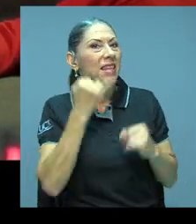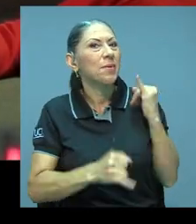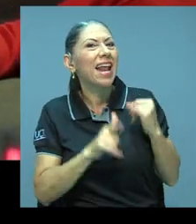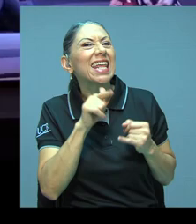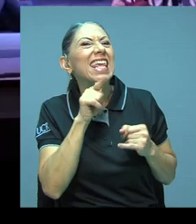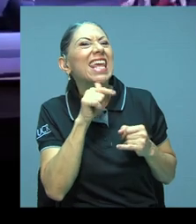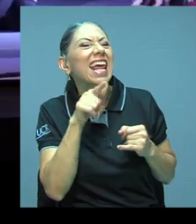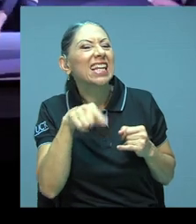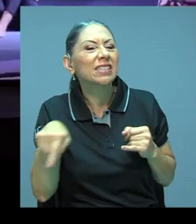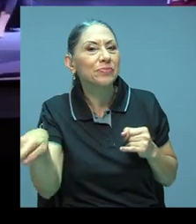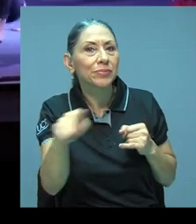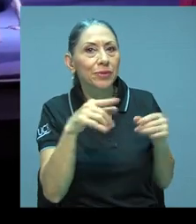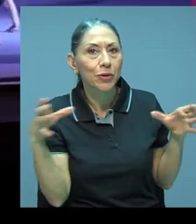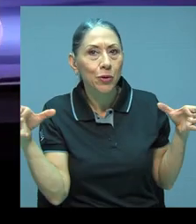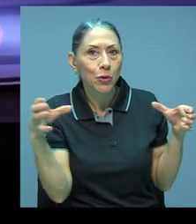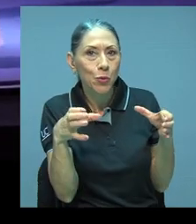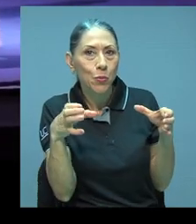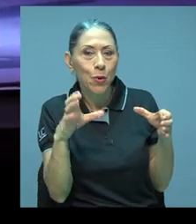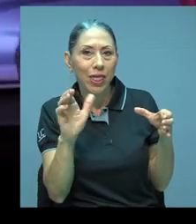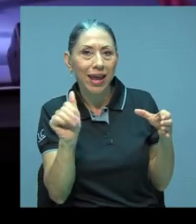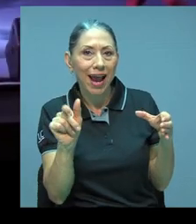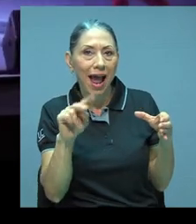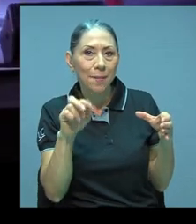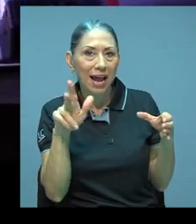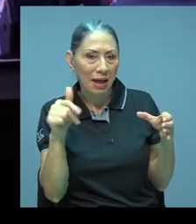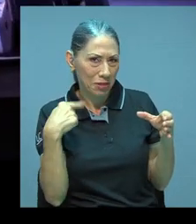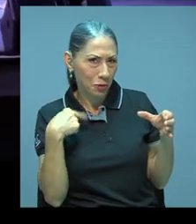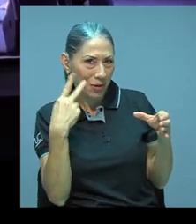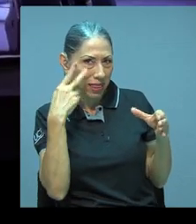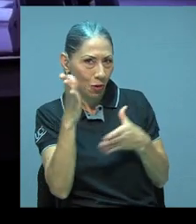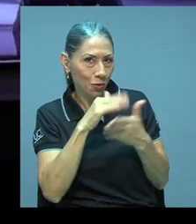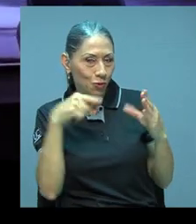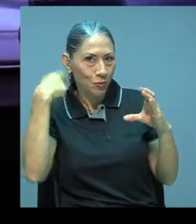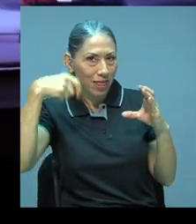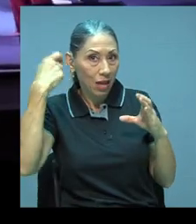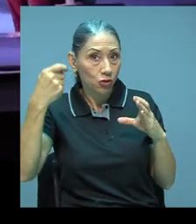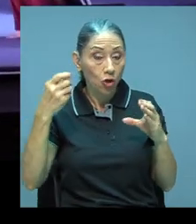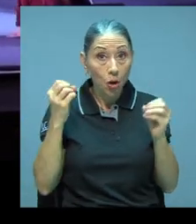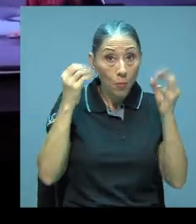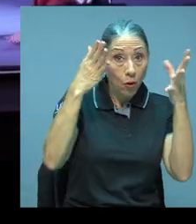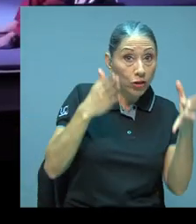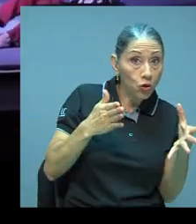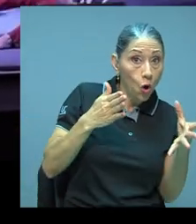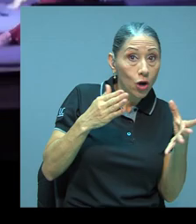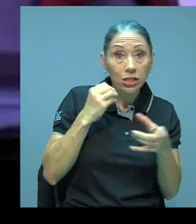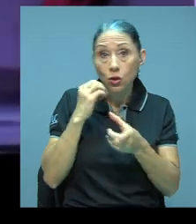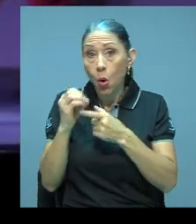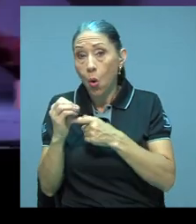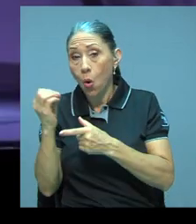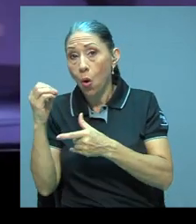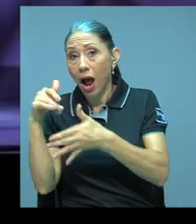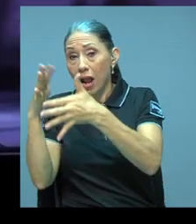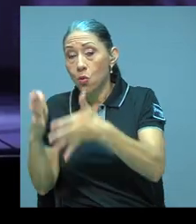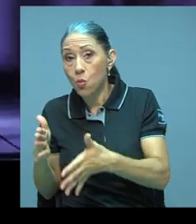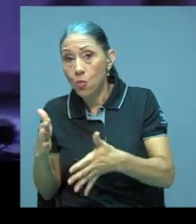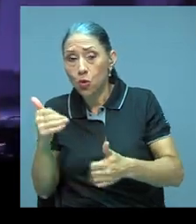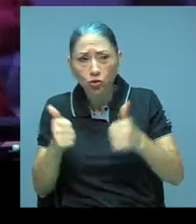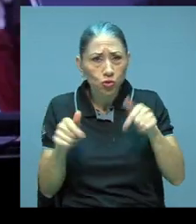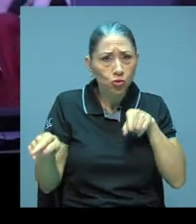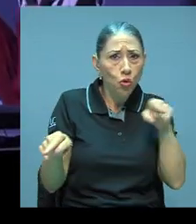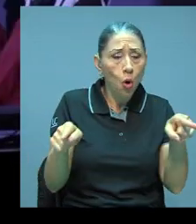grupo ya, el grupo de cámara? Yo estuve viendo algunos videos de ustedes, profesores, únicamente alumnos, ¿es una mezcla?